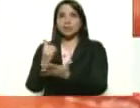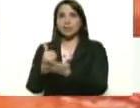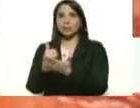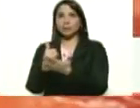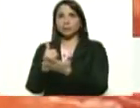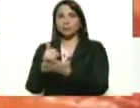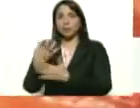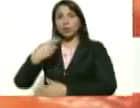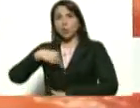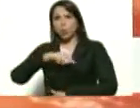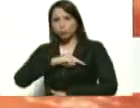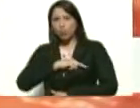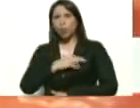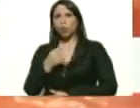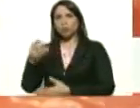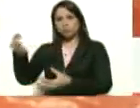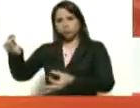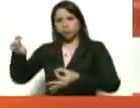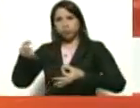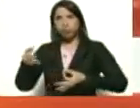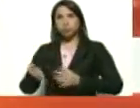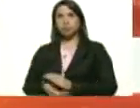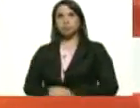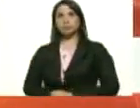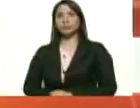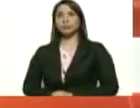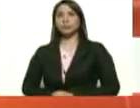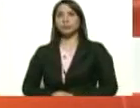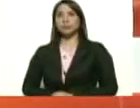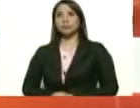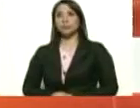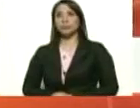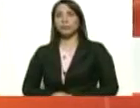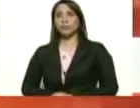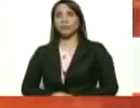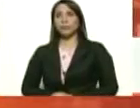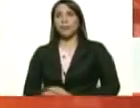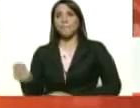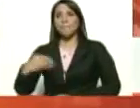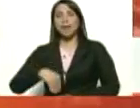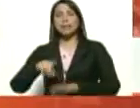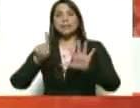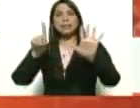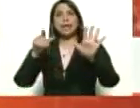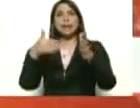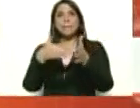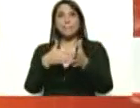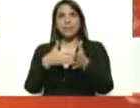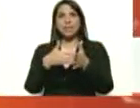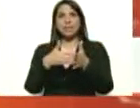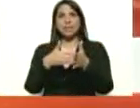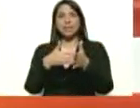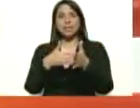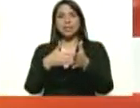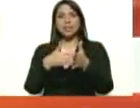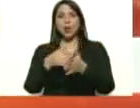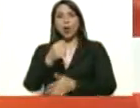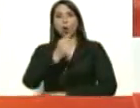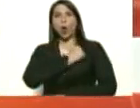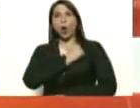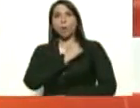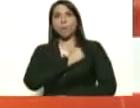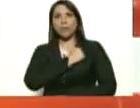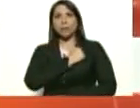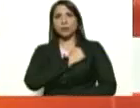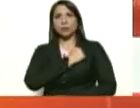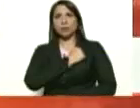Nosotros hemos recibido más de 6,000 compatriotas de que